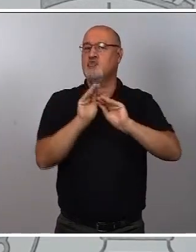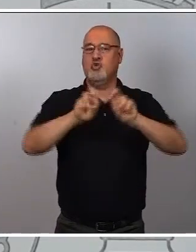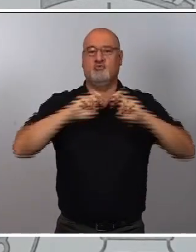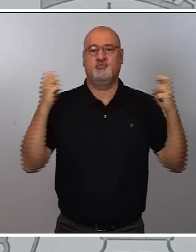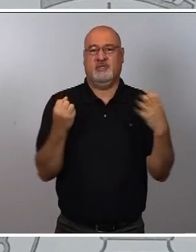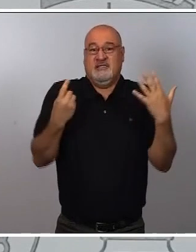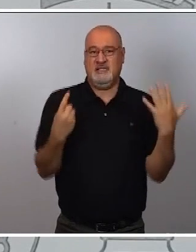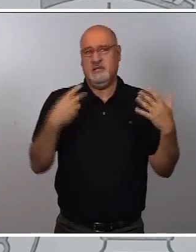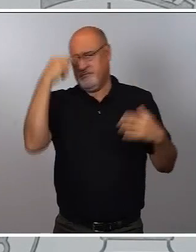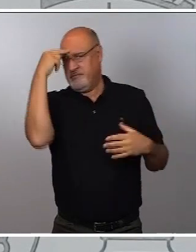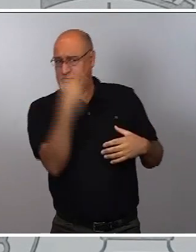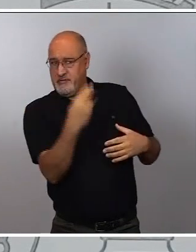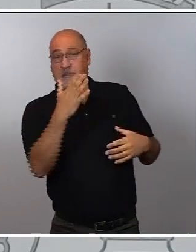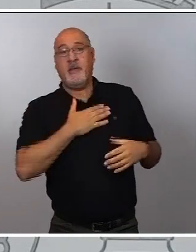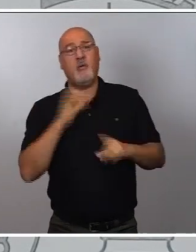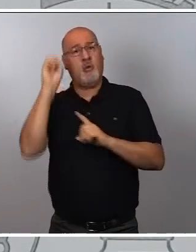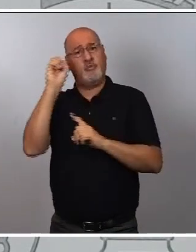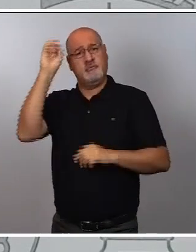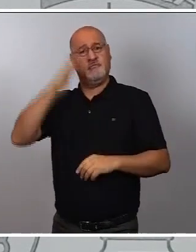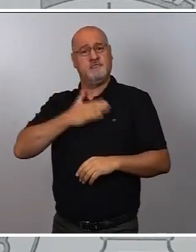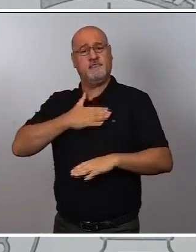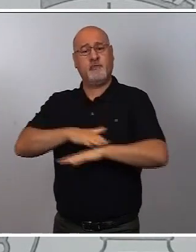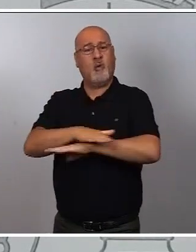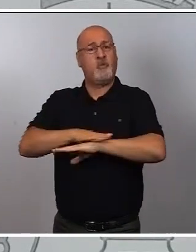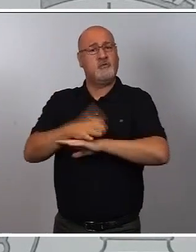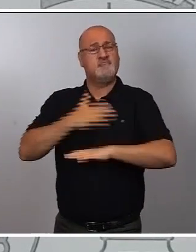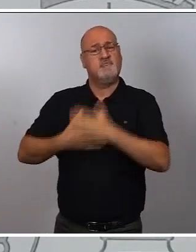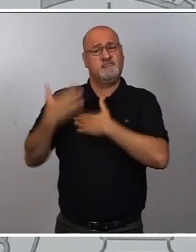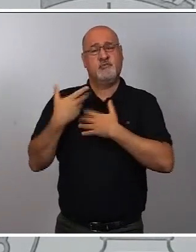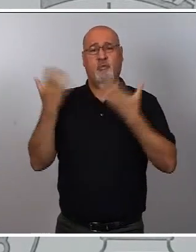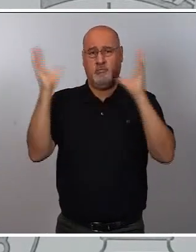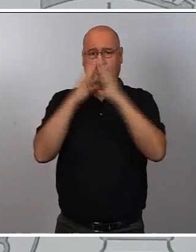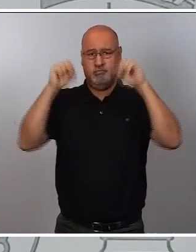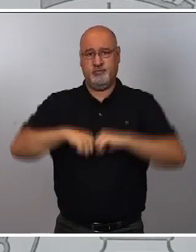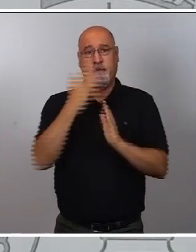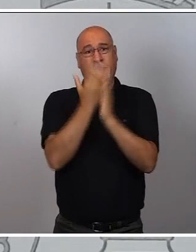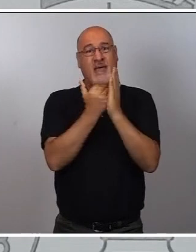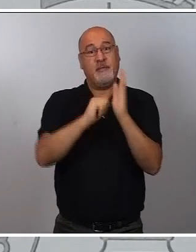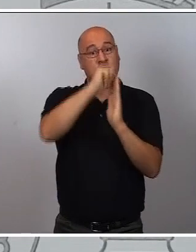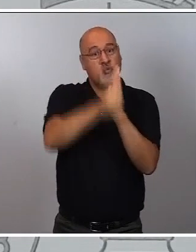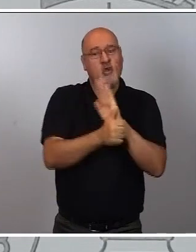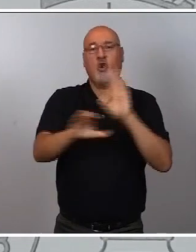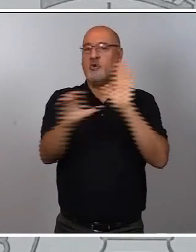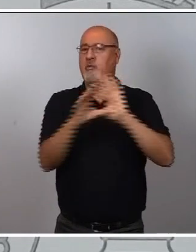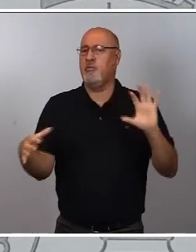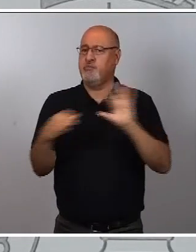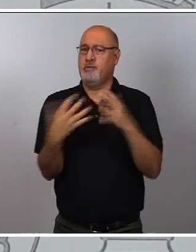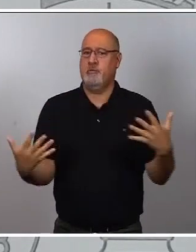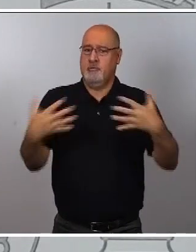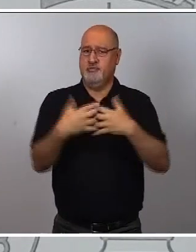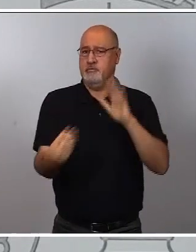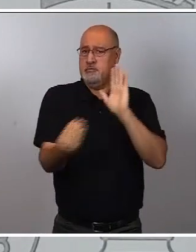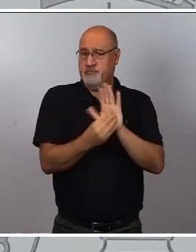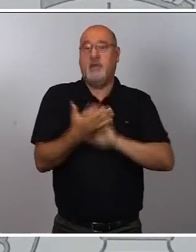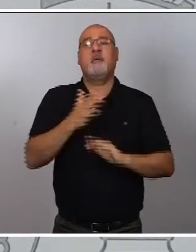si bien considera que la actuación del Ejecutivo fue conforme a los parámetros constitucionales, tal y como han defendido en esa misma resolución